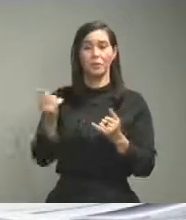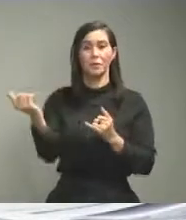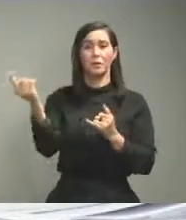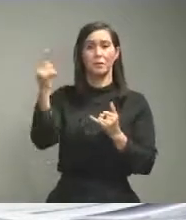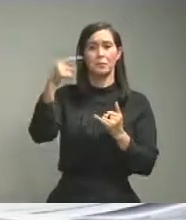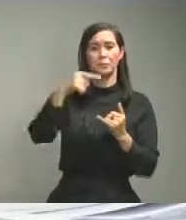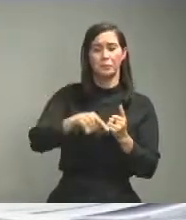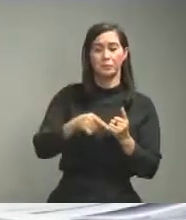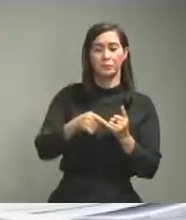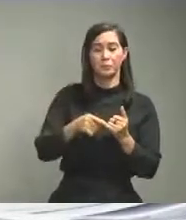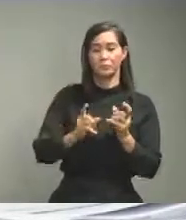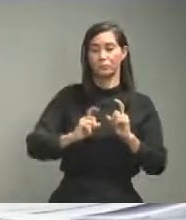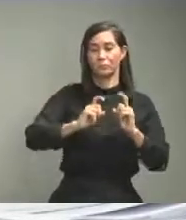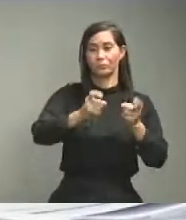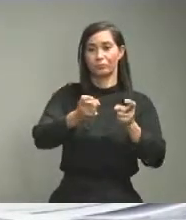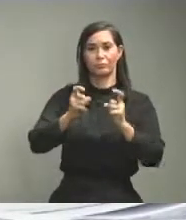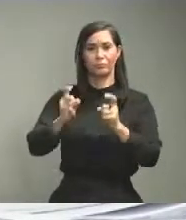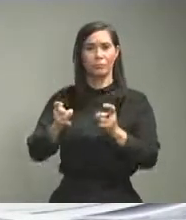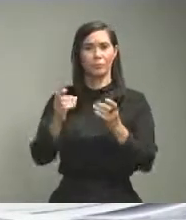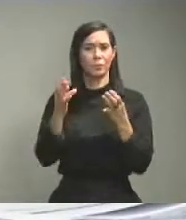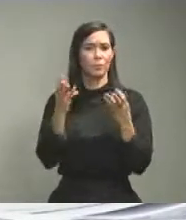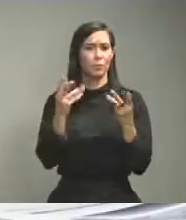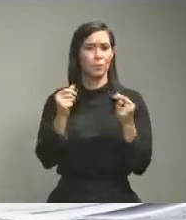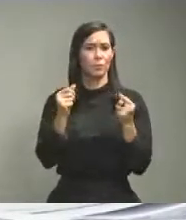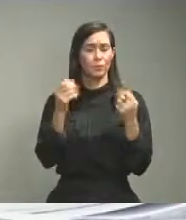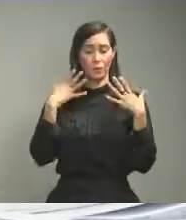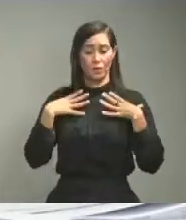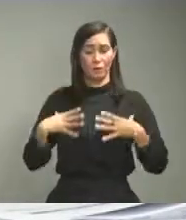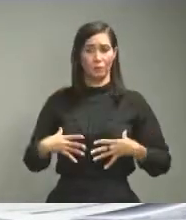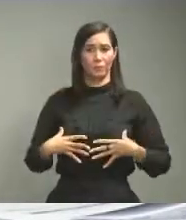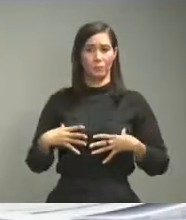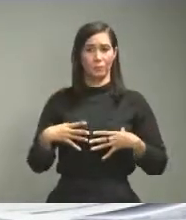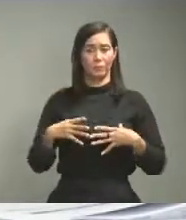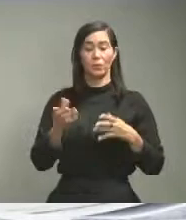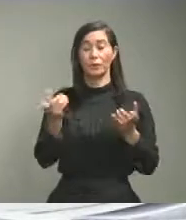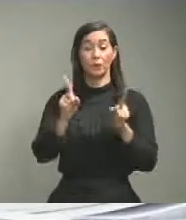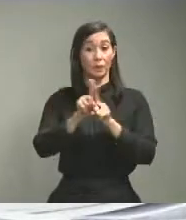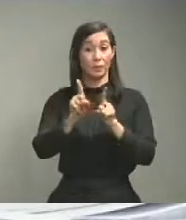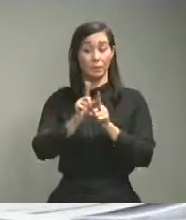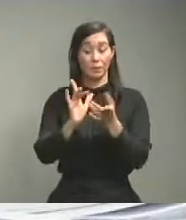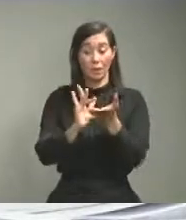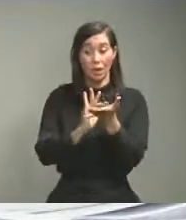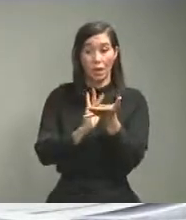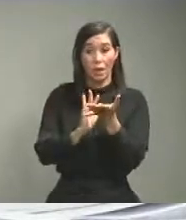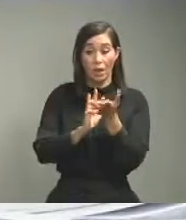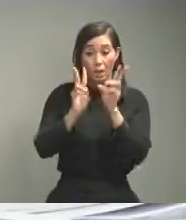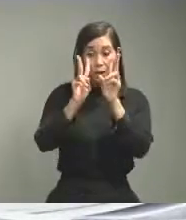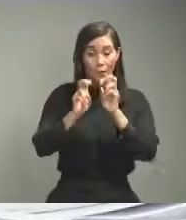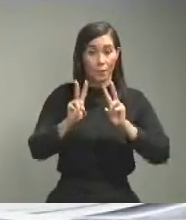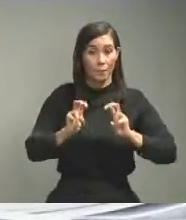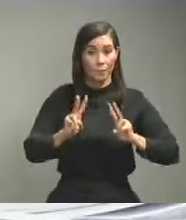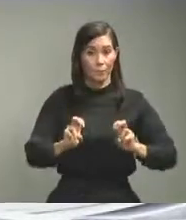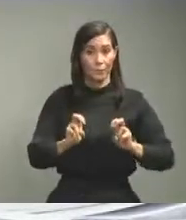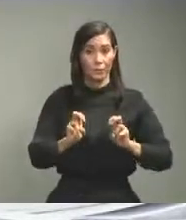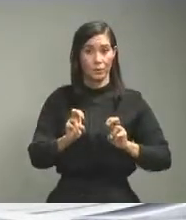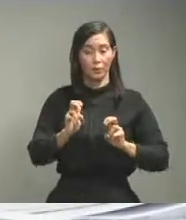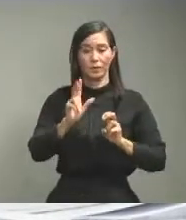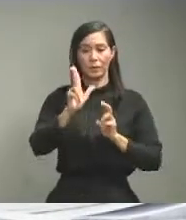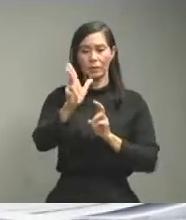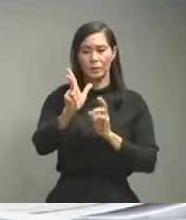proveer un total de 192 pruebas cada 3 horas de operaciones.